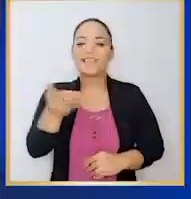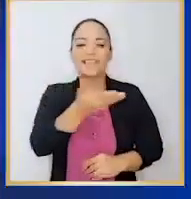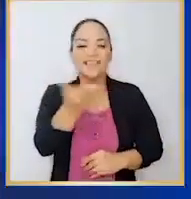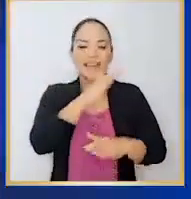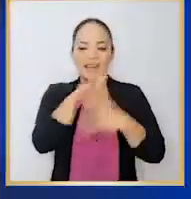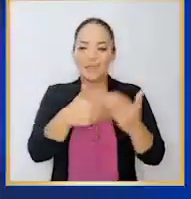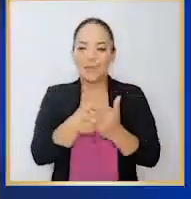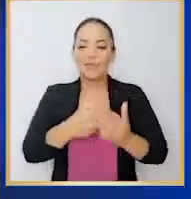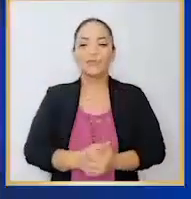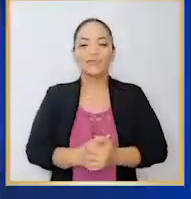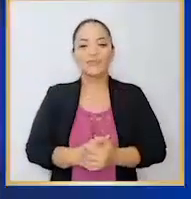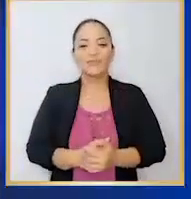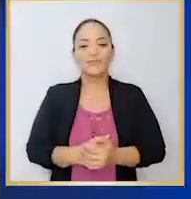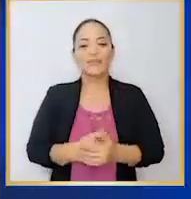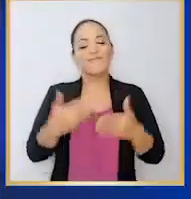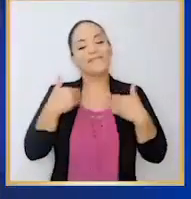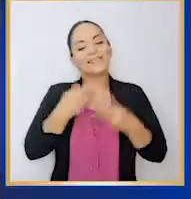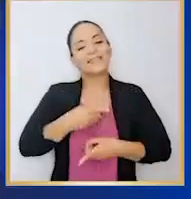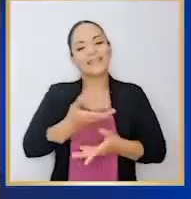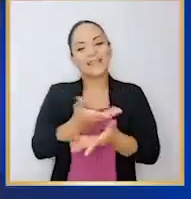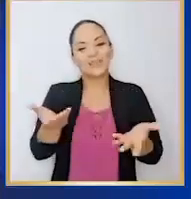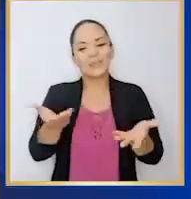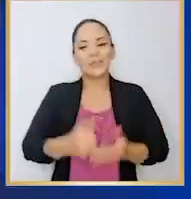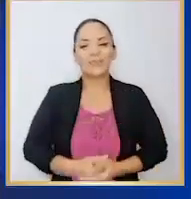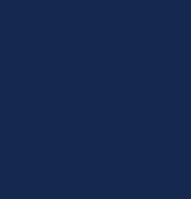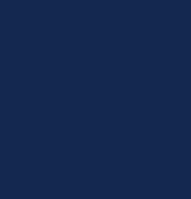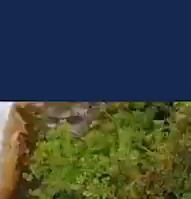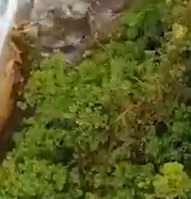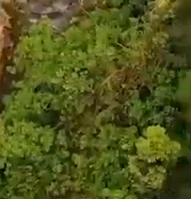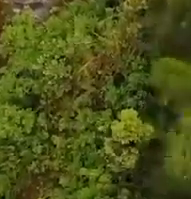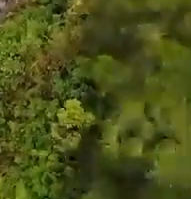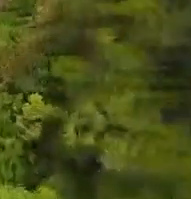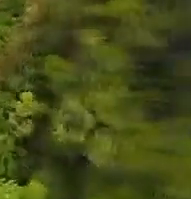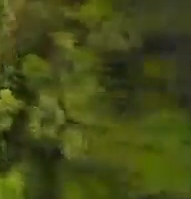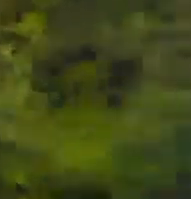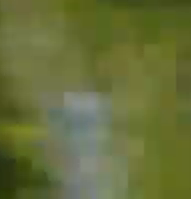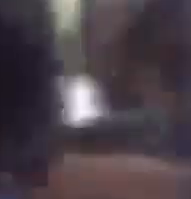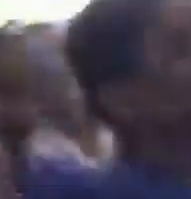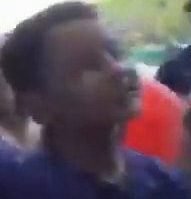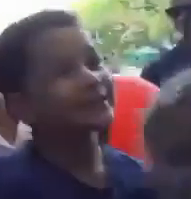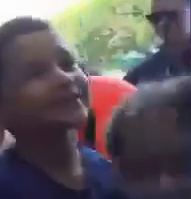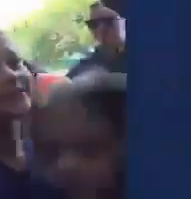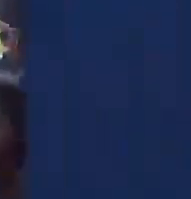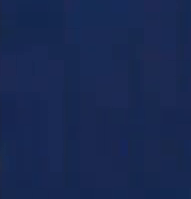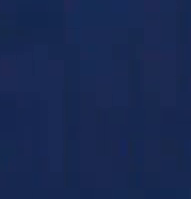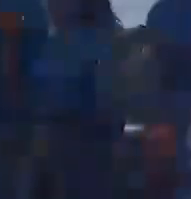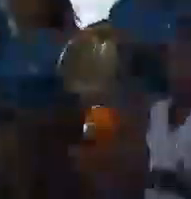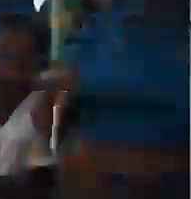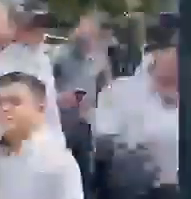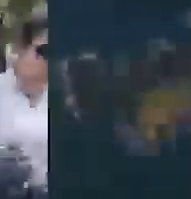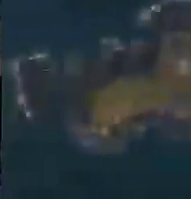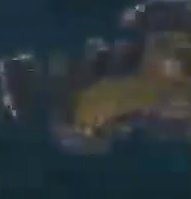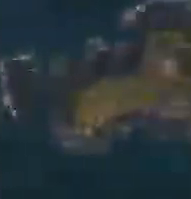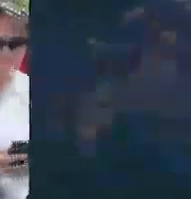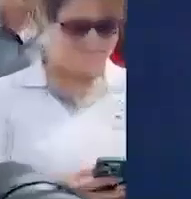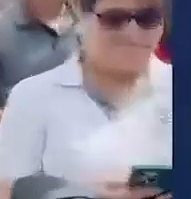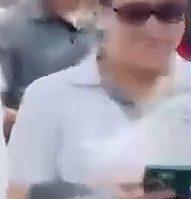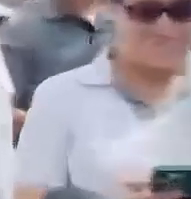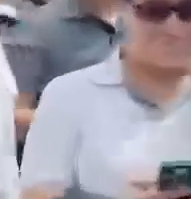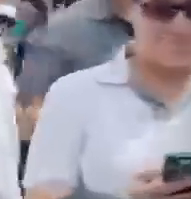me los bendiga a todos. Muy feliz descanso. La palabra empeñada es la palabra cumplida.